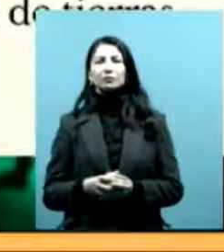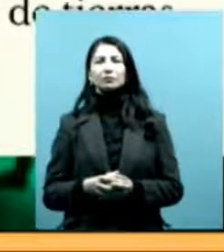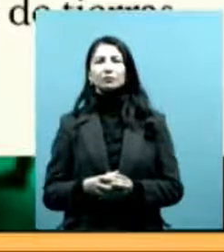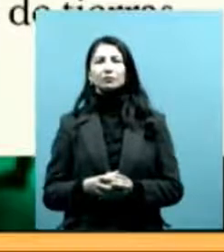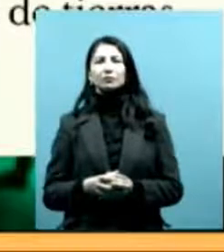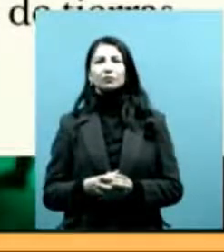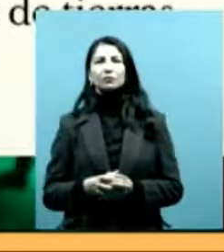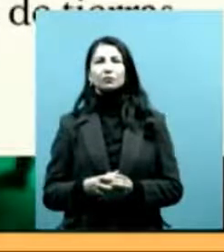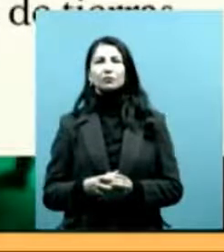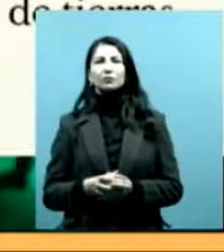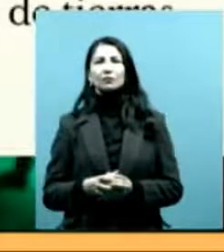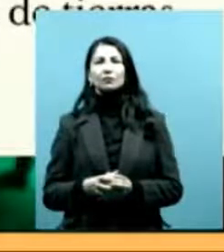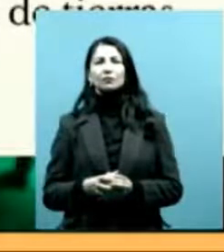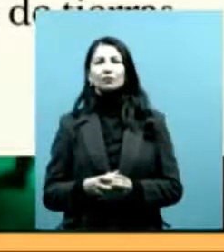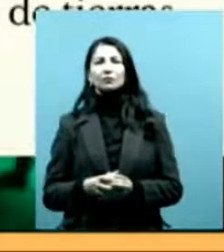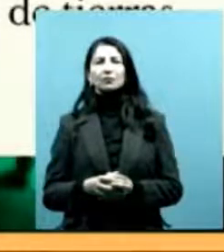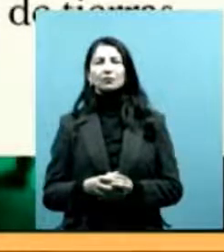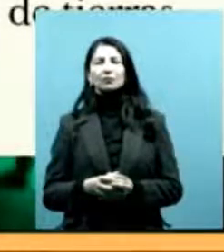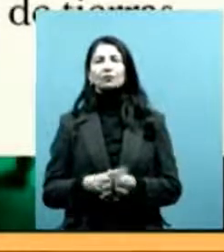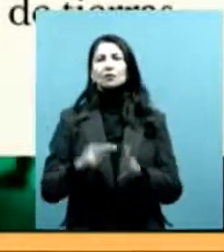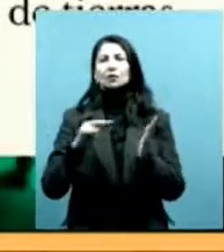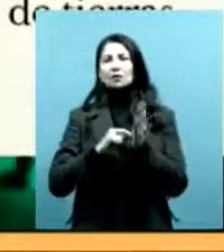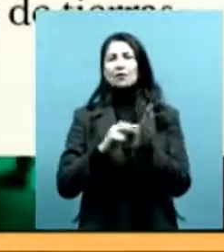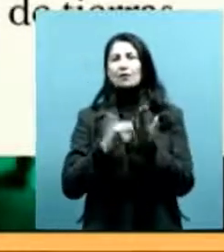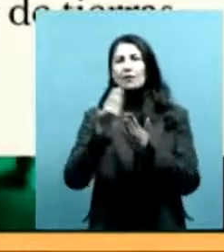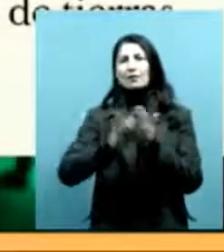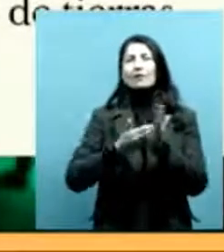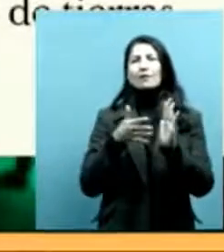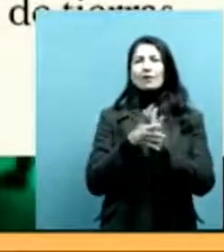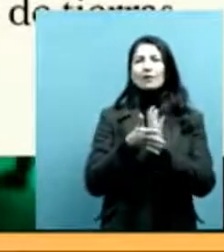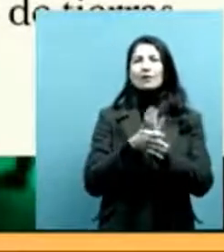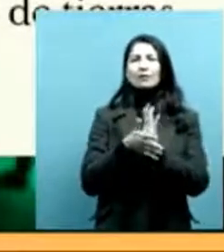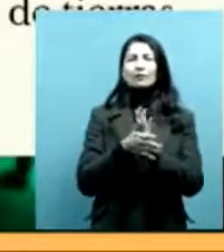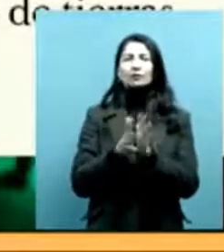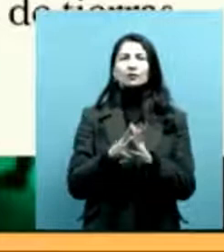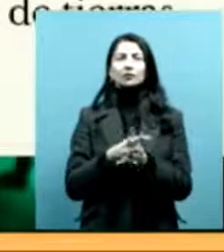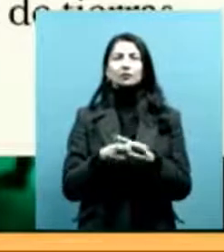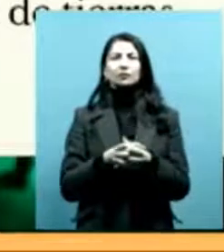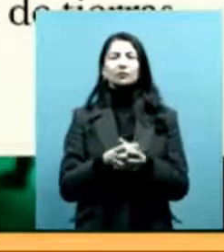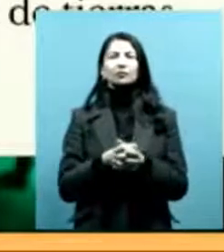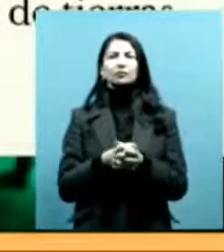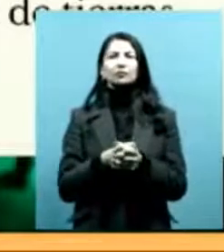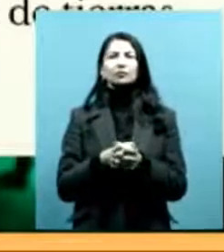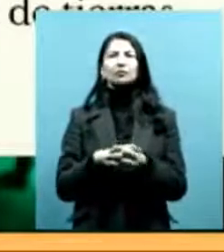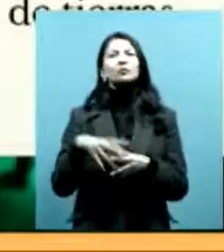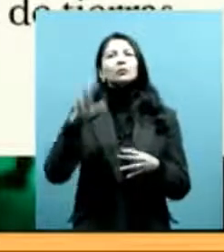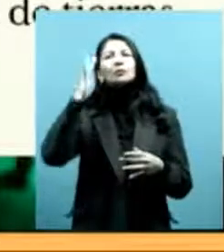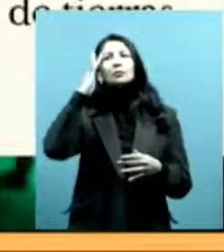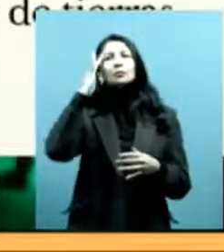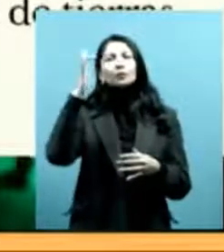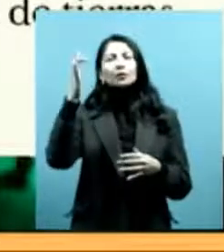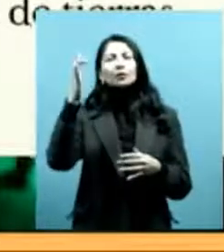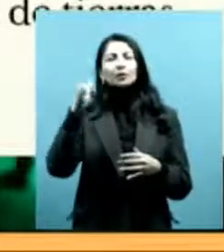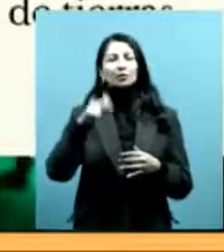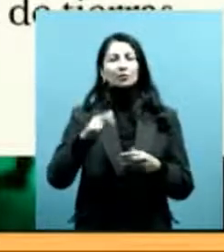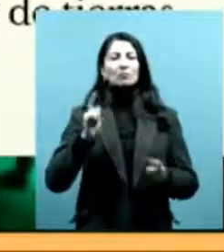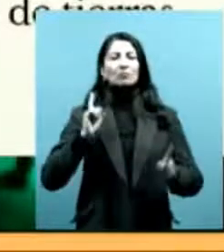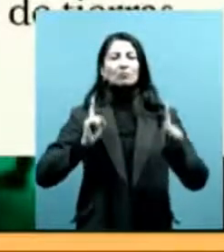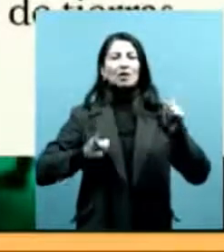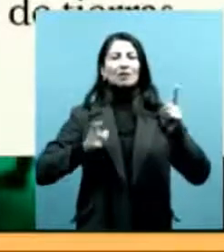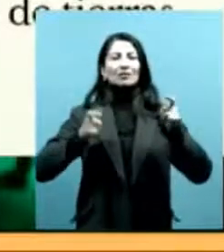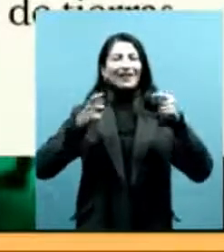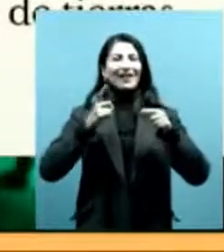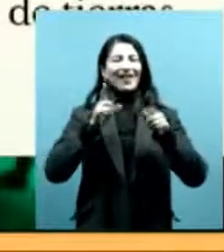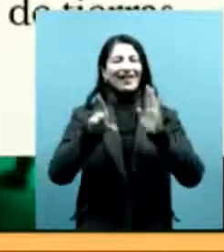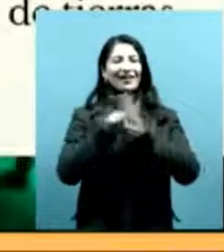Entonces, se hace como una intervención más de denuncia a esa burocracia. ¿Por qué? Porque la burocracia, los archivos de